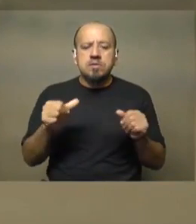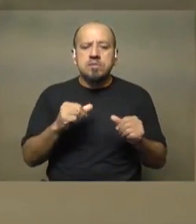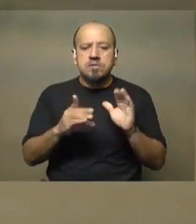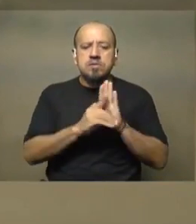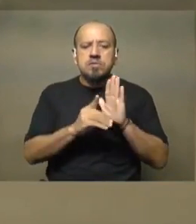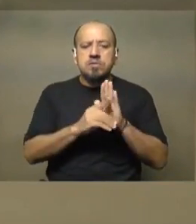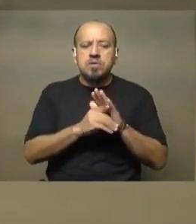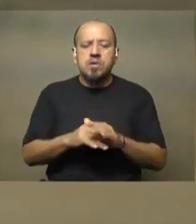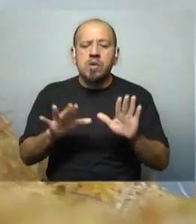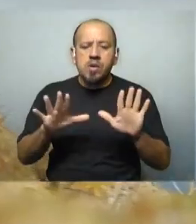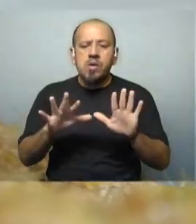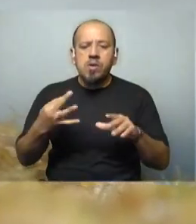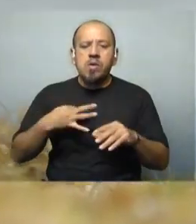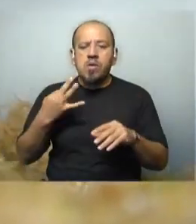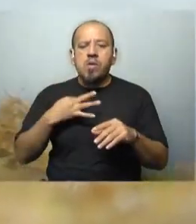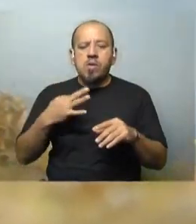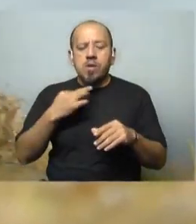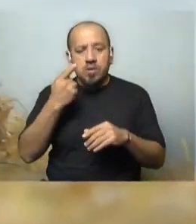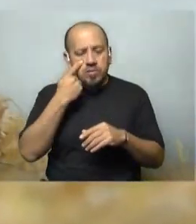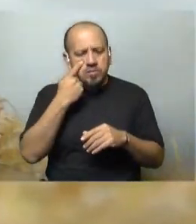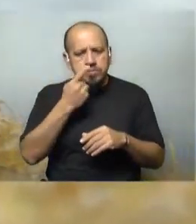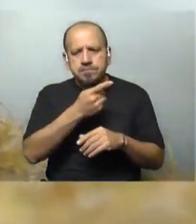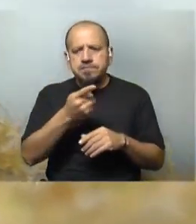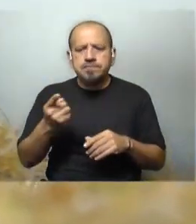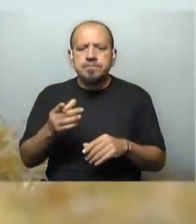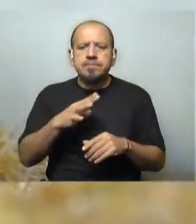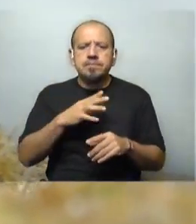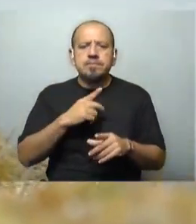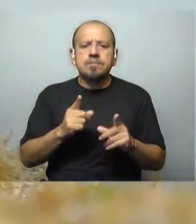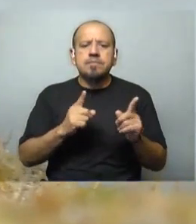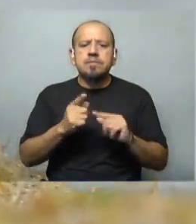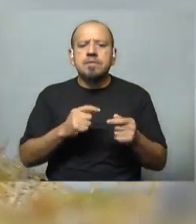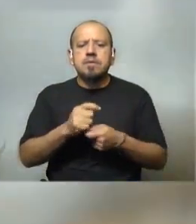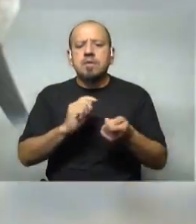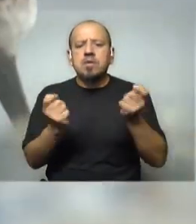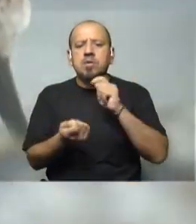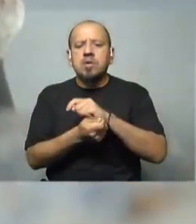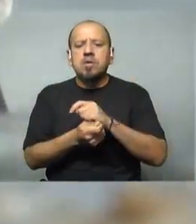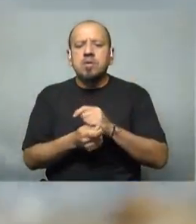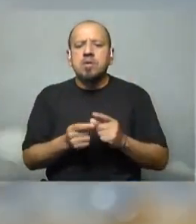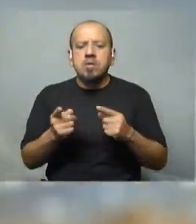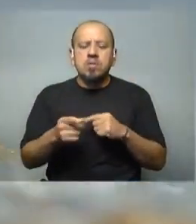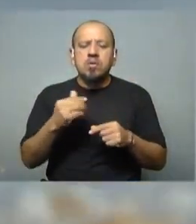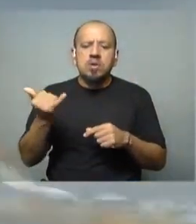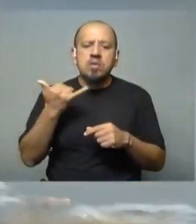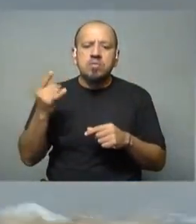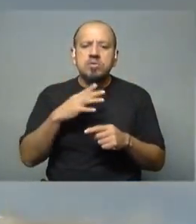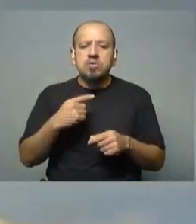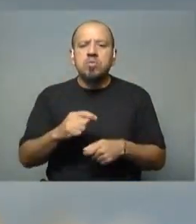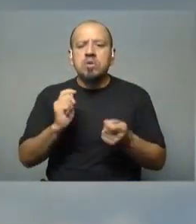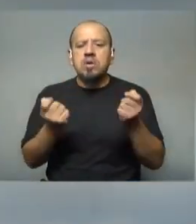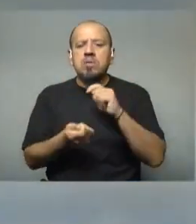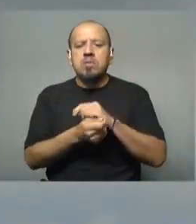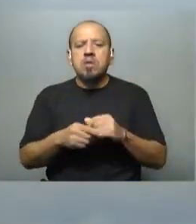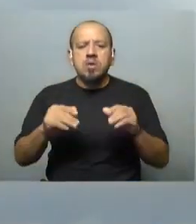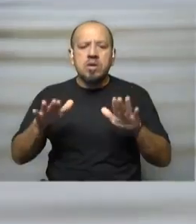son casi 10 años de observaciones, a ver si existía algún cambio en las abundancias de aves acuáticas a lo largo del tiempo. Entonces